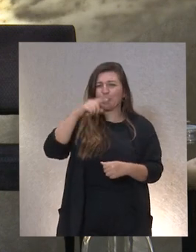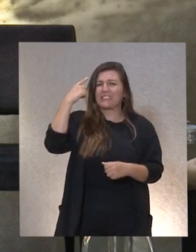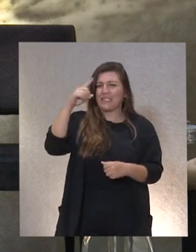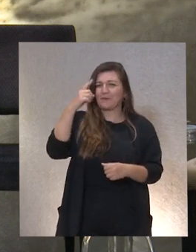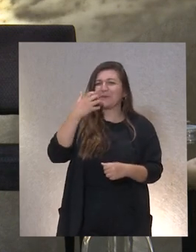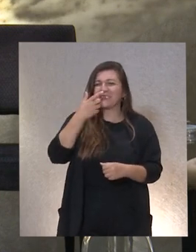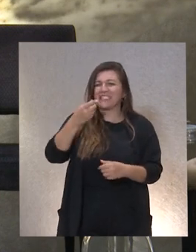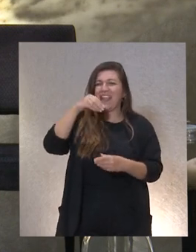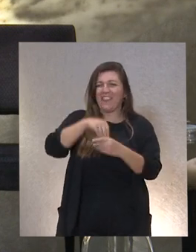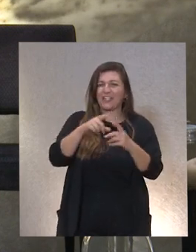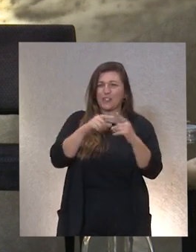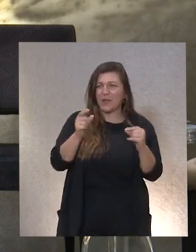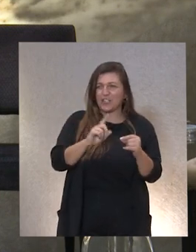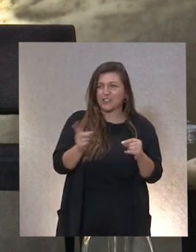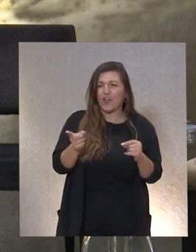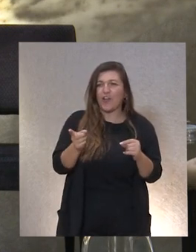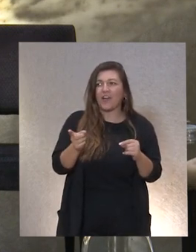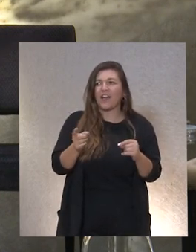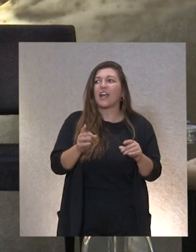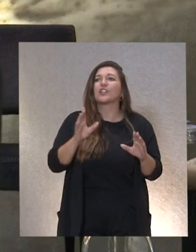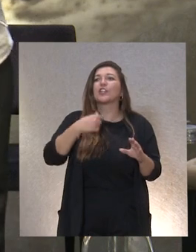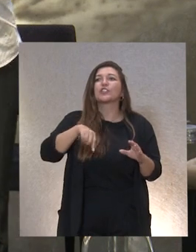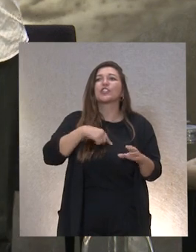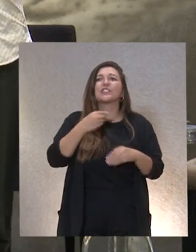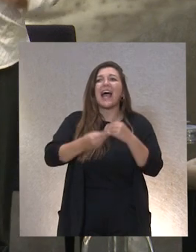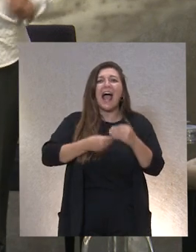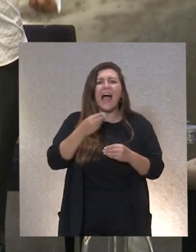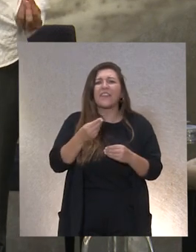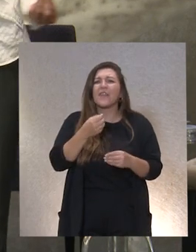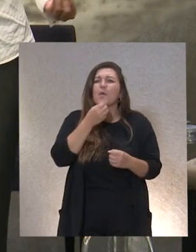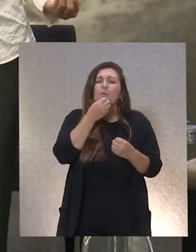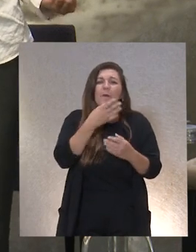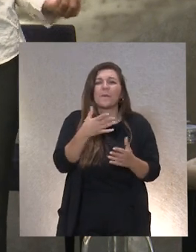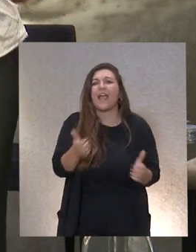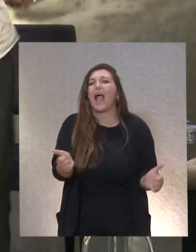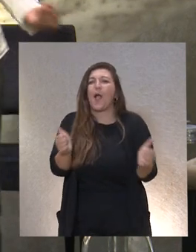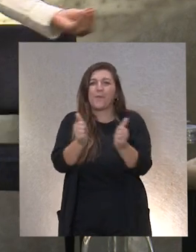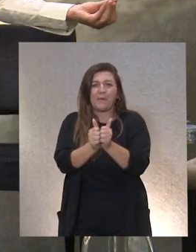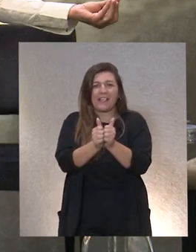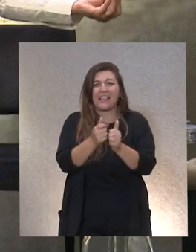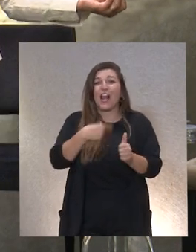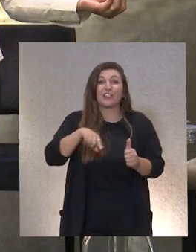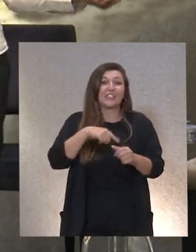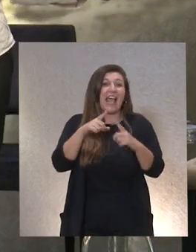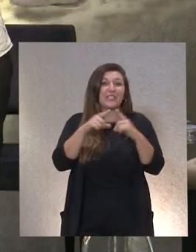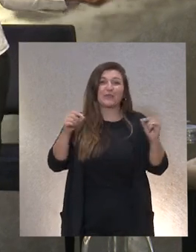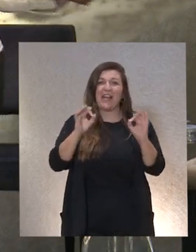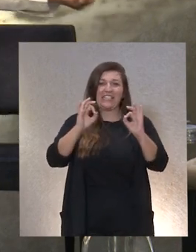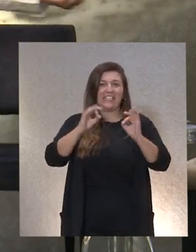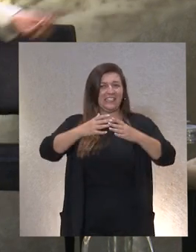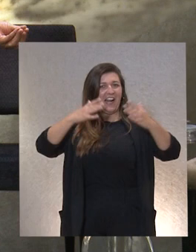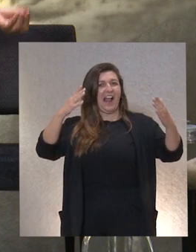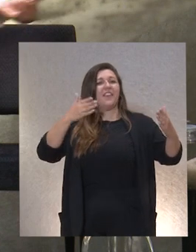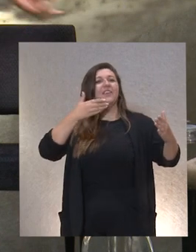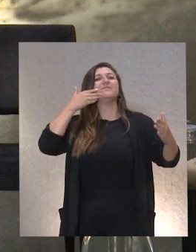seáis vale pero lo vamos a hacer muy bien acompañados que así somos los asturianos de grandones